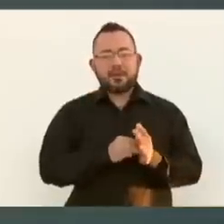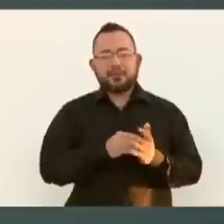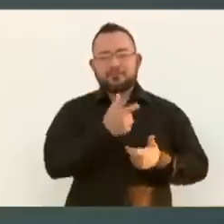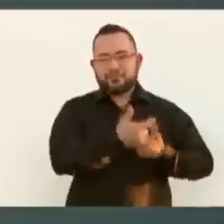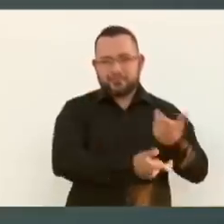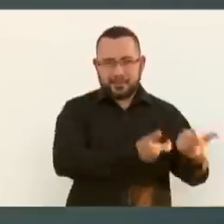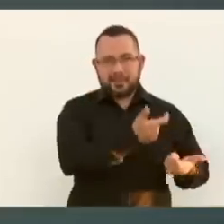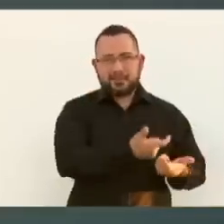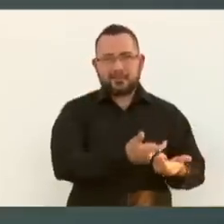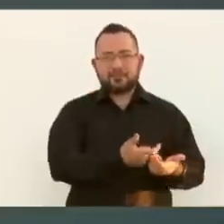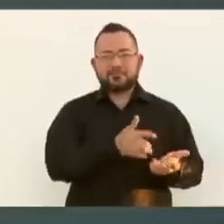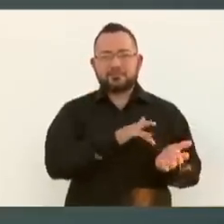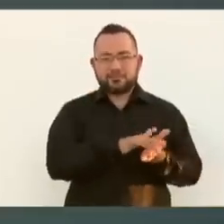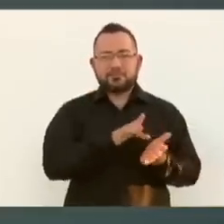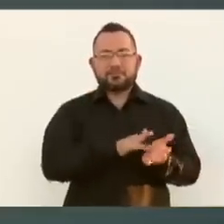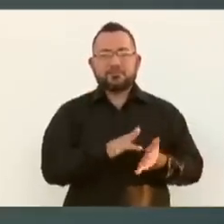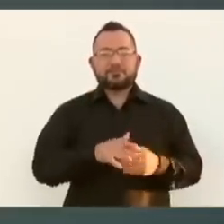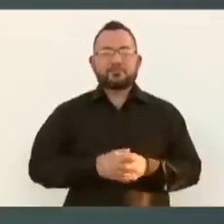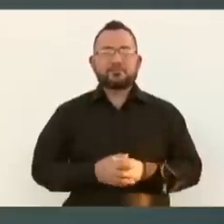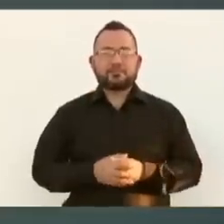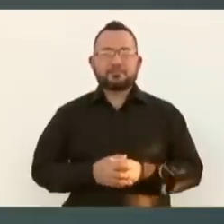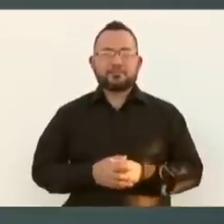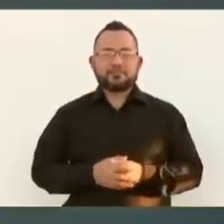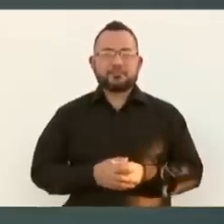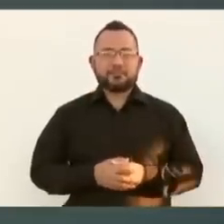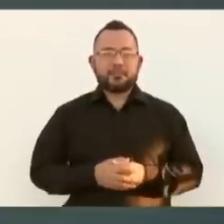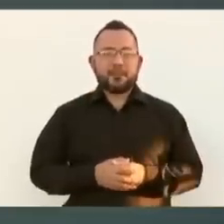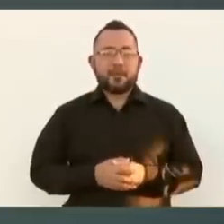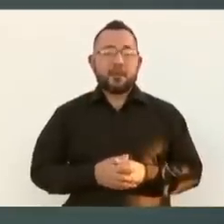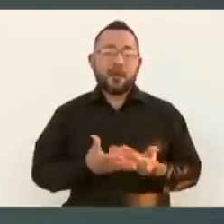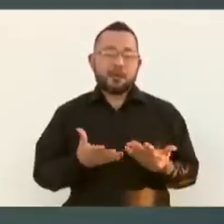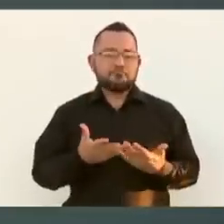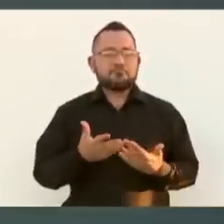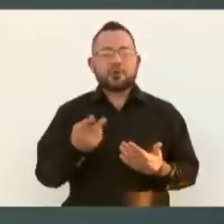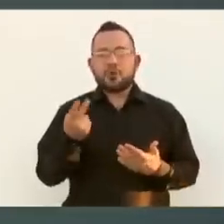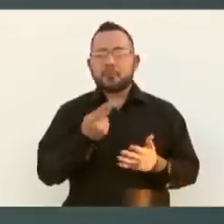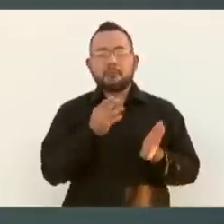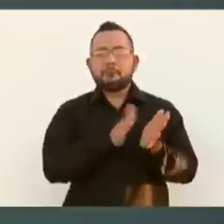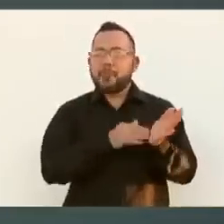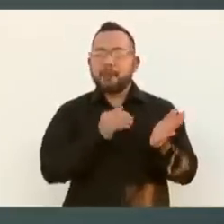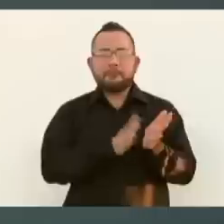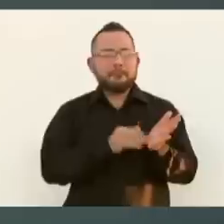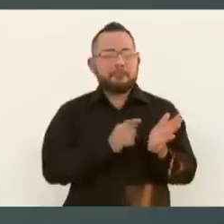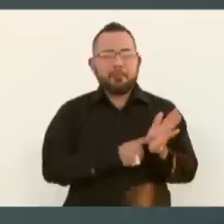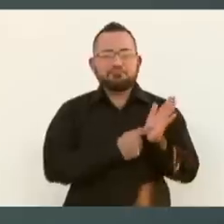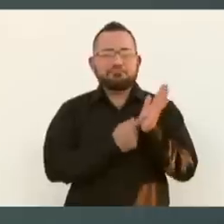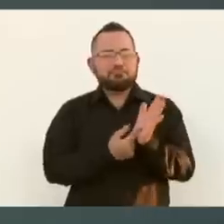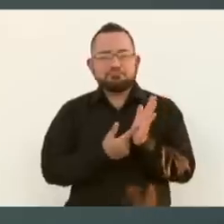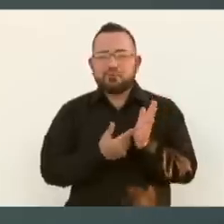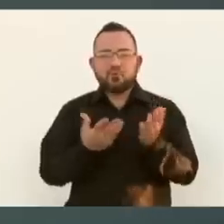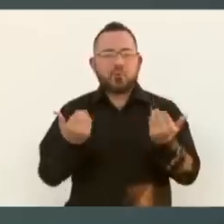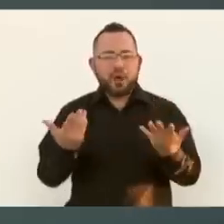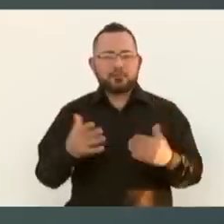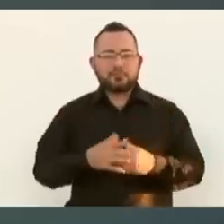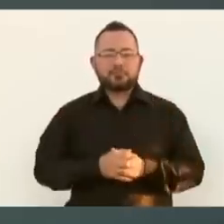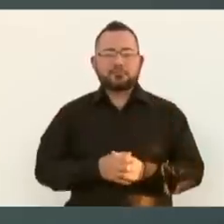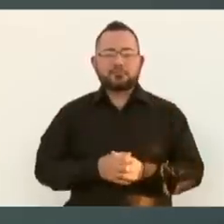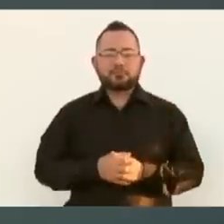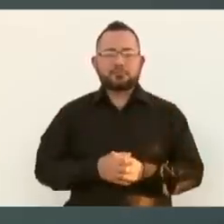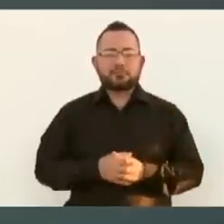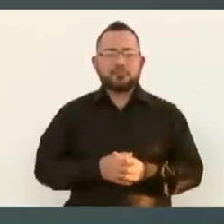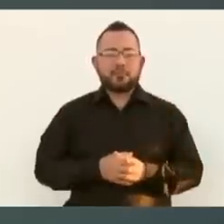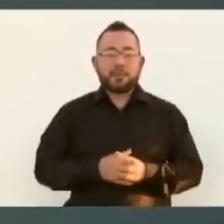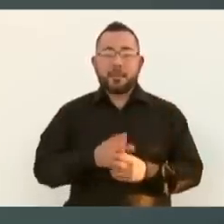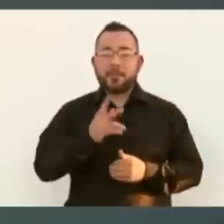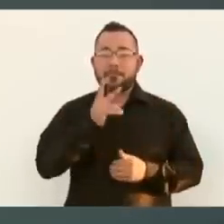a esas tasas, y además sin papeleo, sin burocratismo a